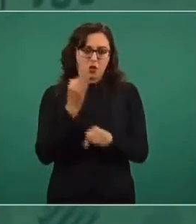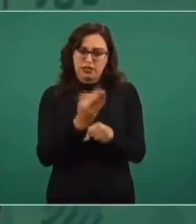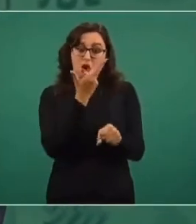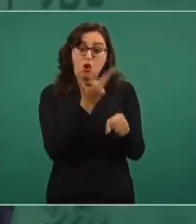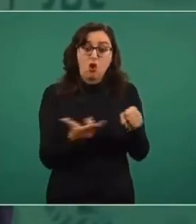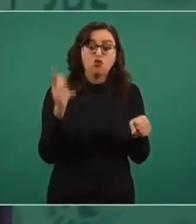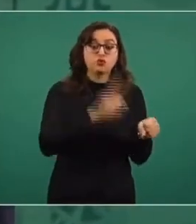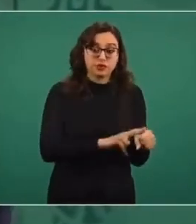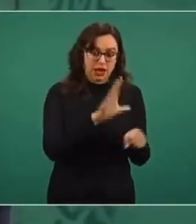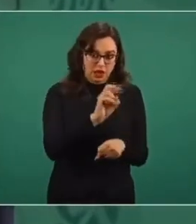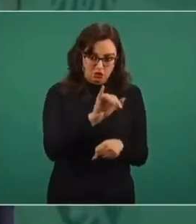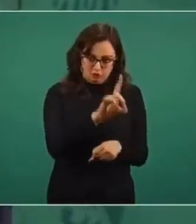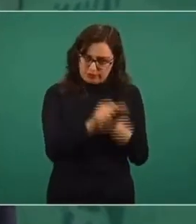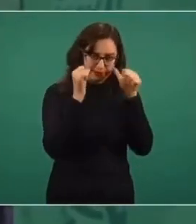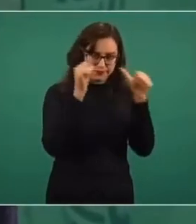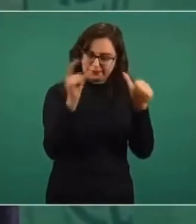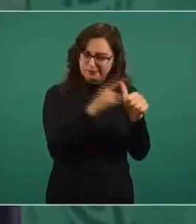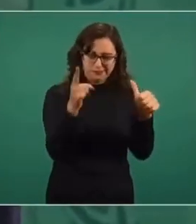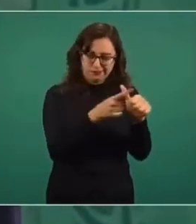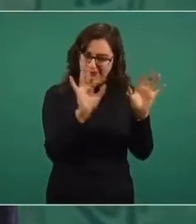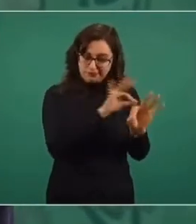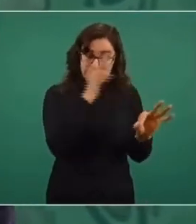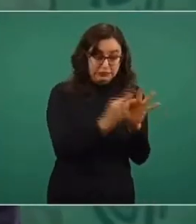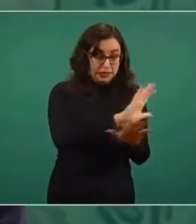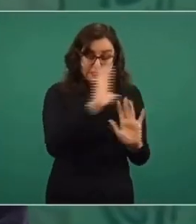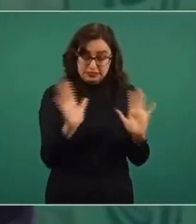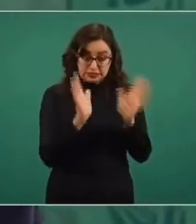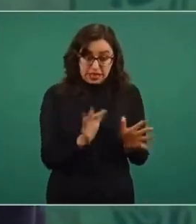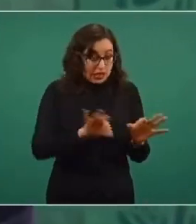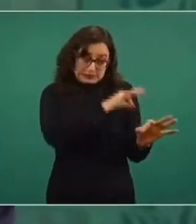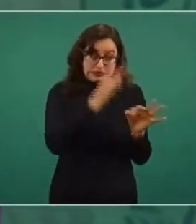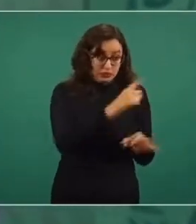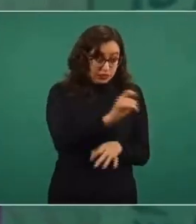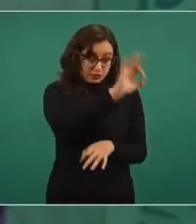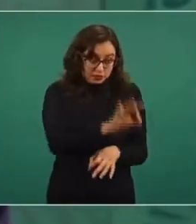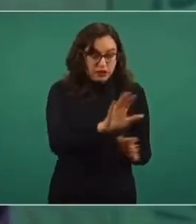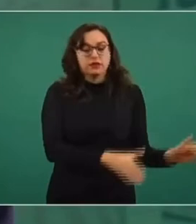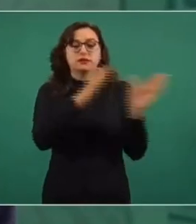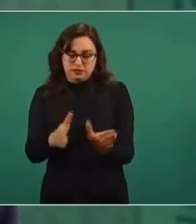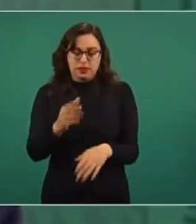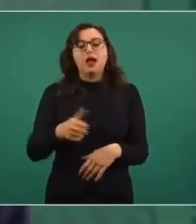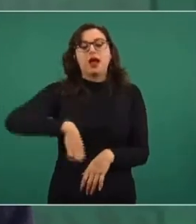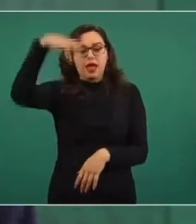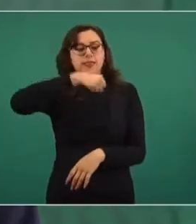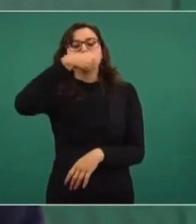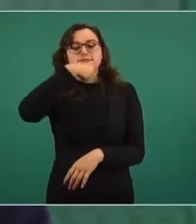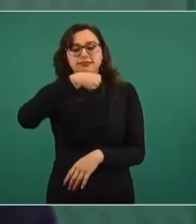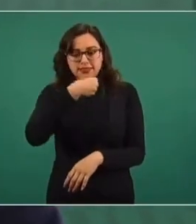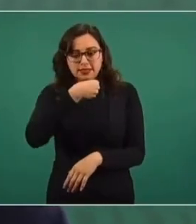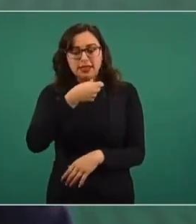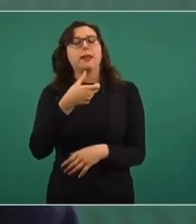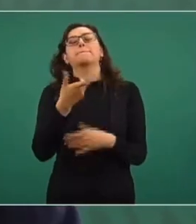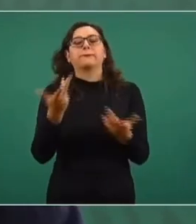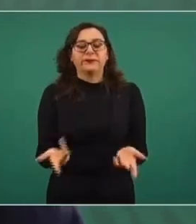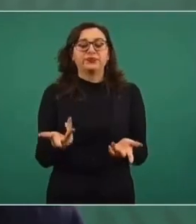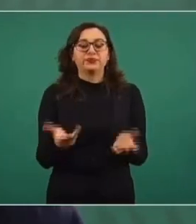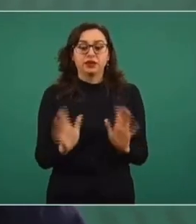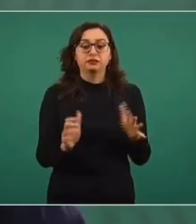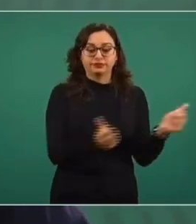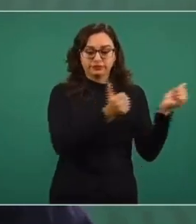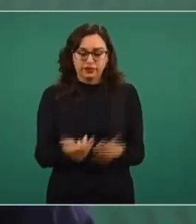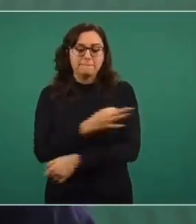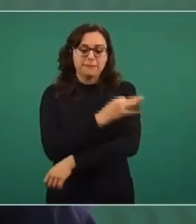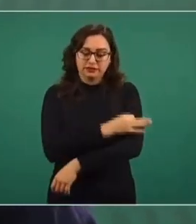este mes, es terminar de vacunar a todo el personal de salud. Pero terminando de vacunar a todo de vamos ya con los adultos mayores. Entonces, llega la brigada